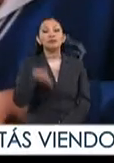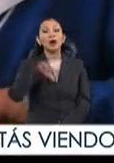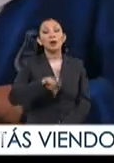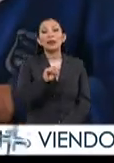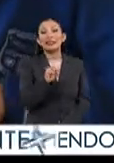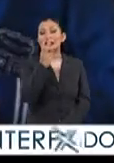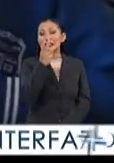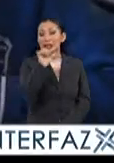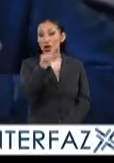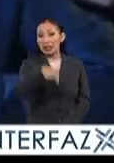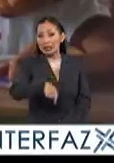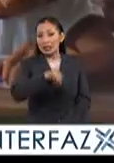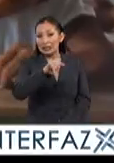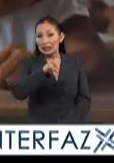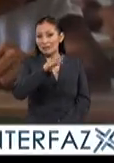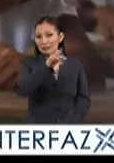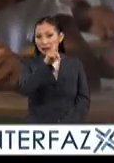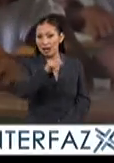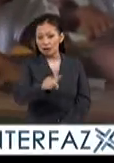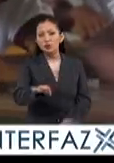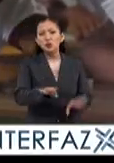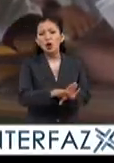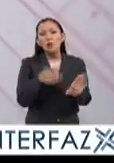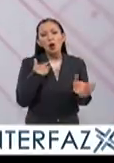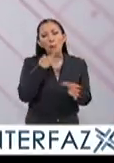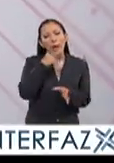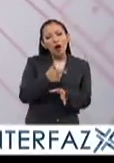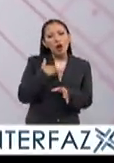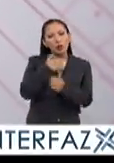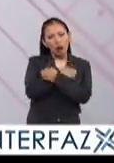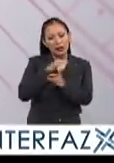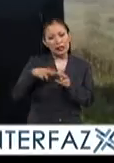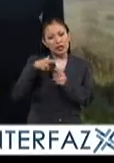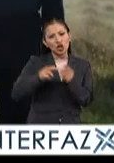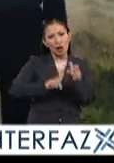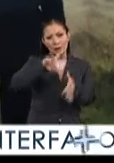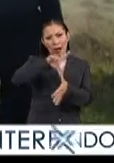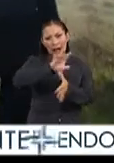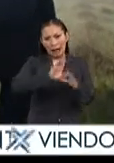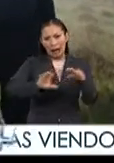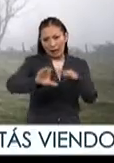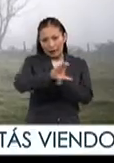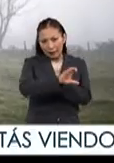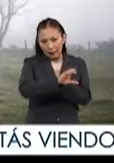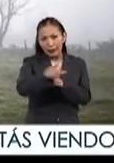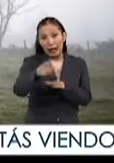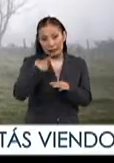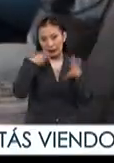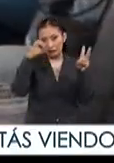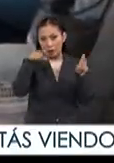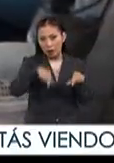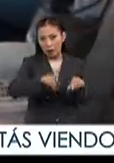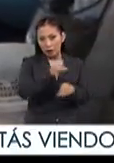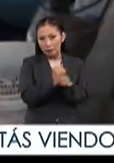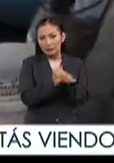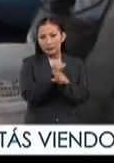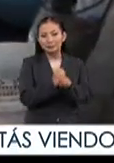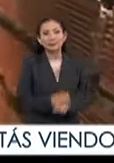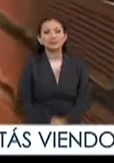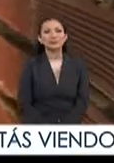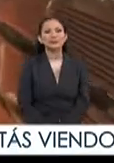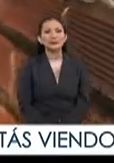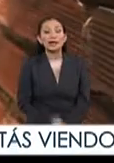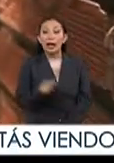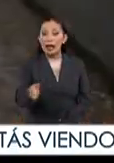Hoy 23 de agosto en Interfaz, ¿cómo mejorar la educación en la región de América Latina y el Caribe? es el tema de nuestro reportaje